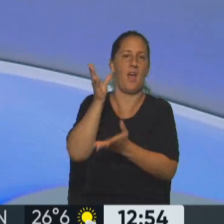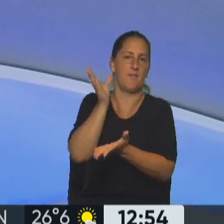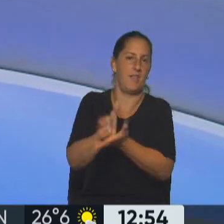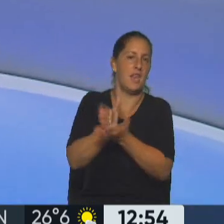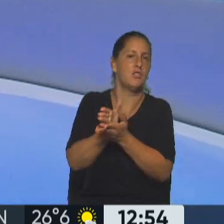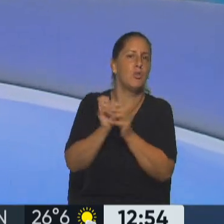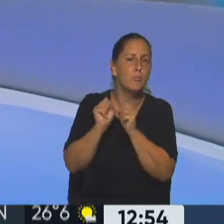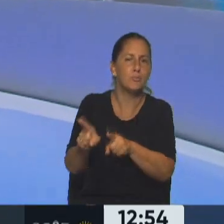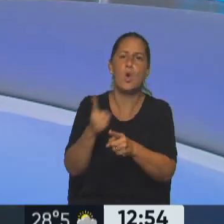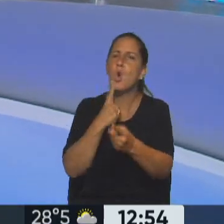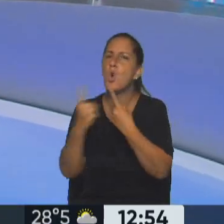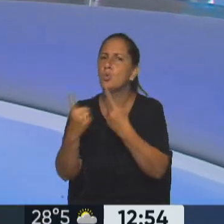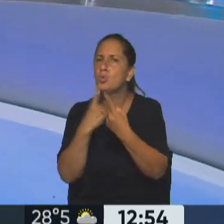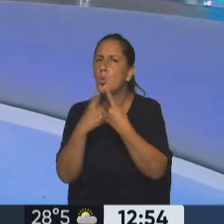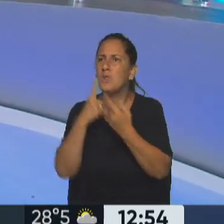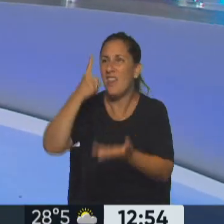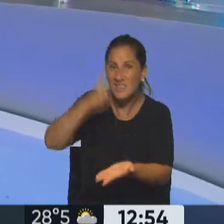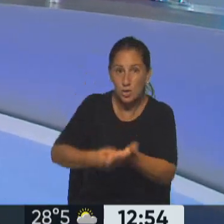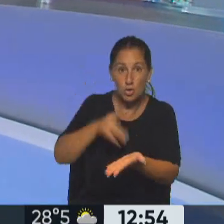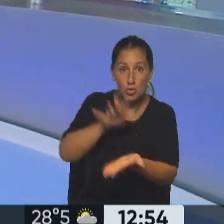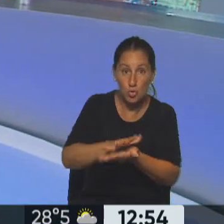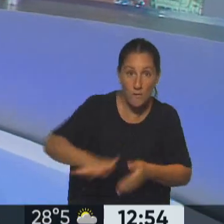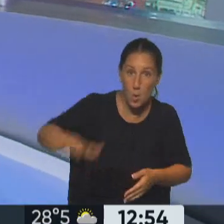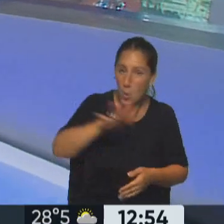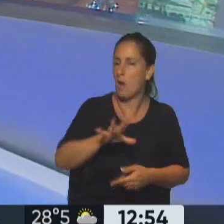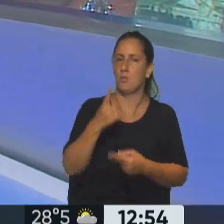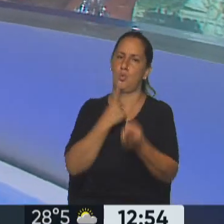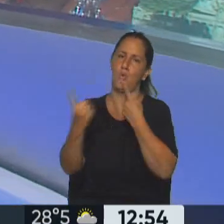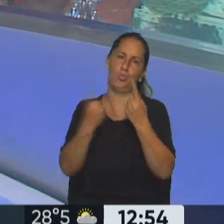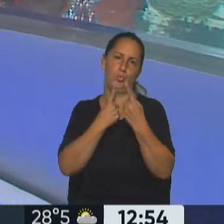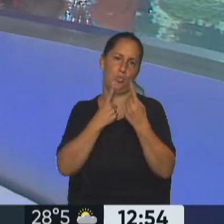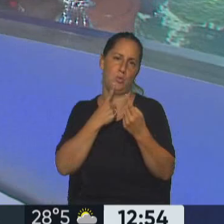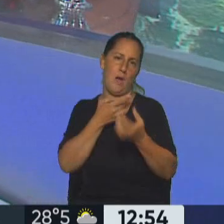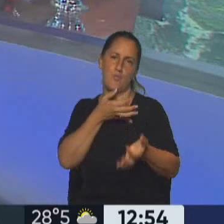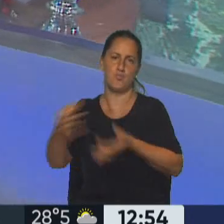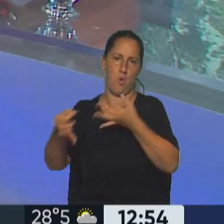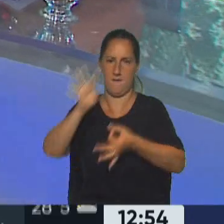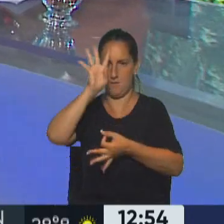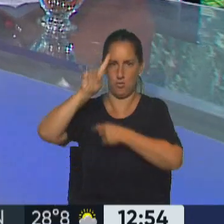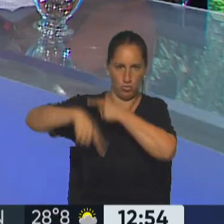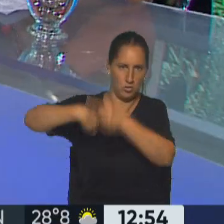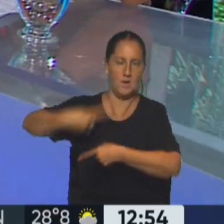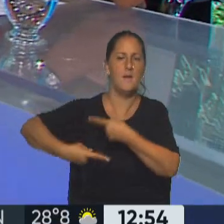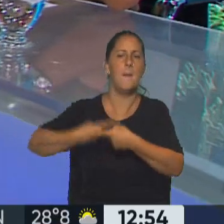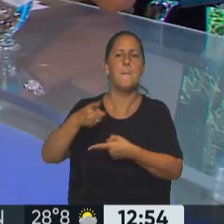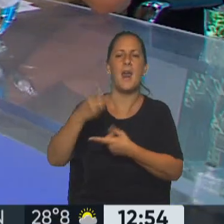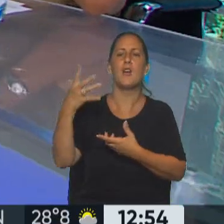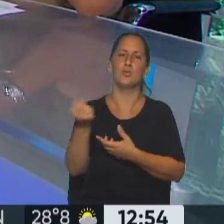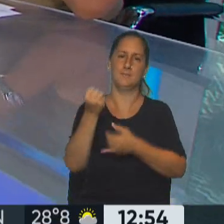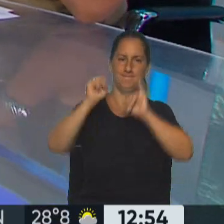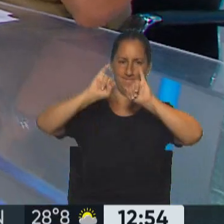consultados cada vez que se tomen esas decisiones importantes y de forma previa, libre e informada para obtener el